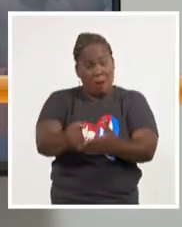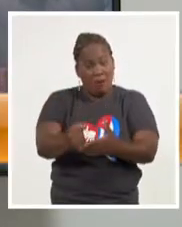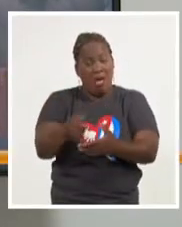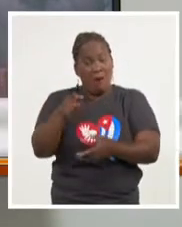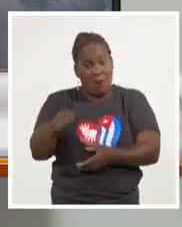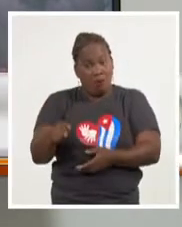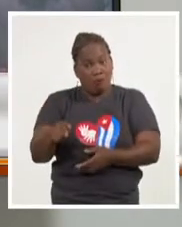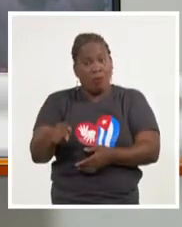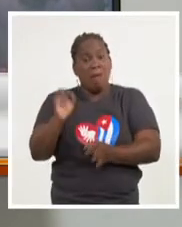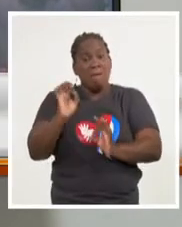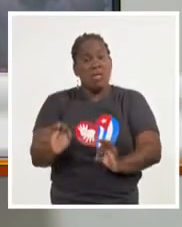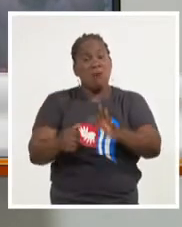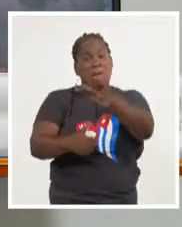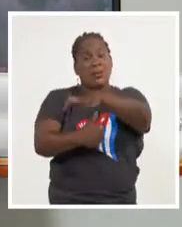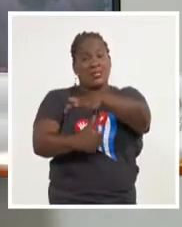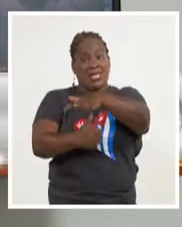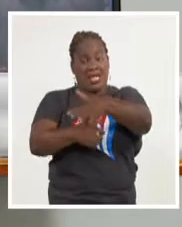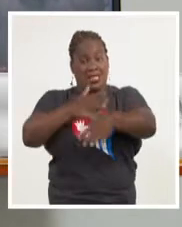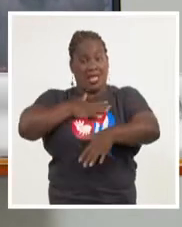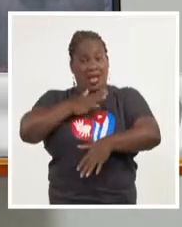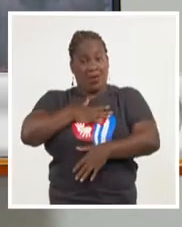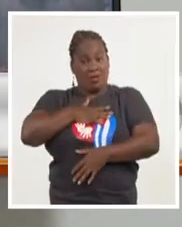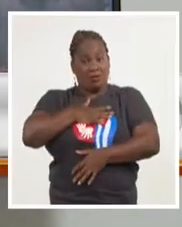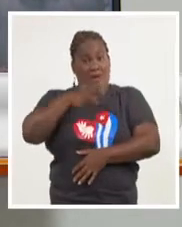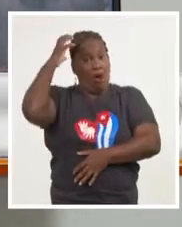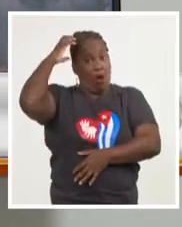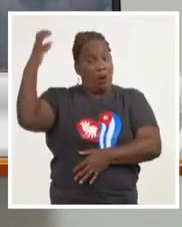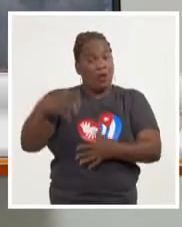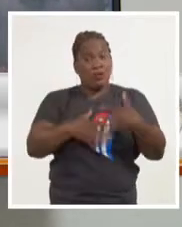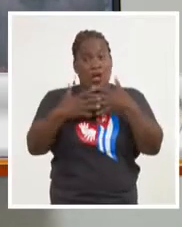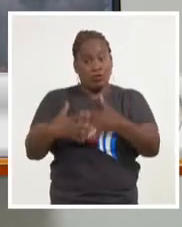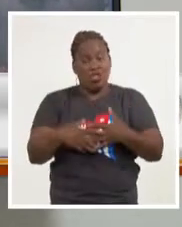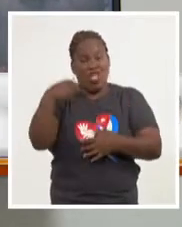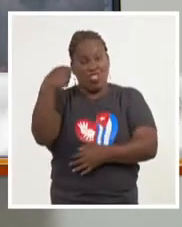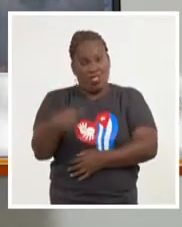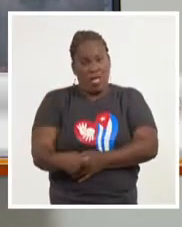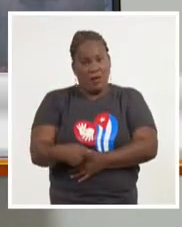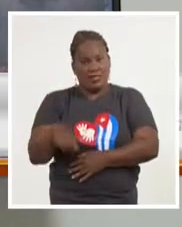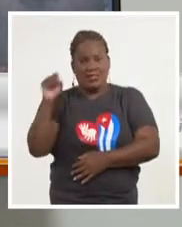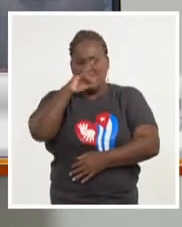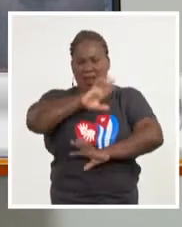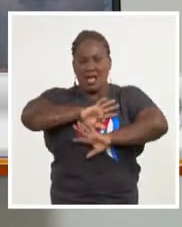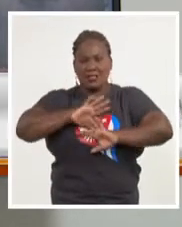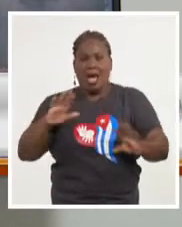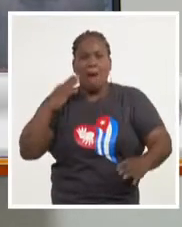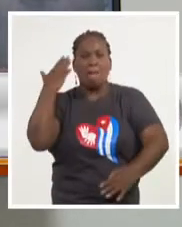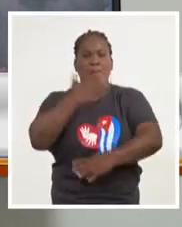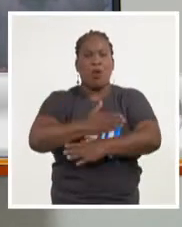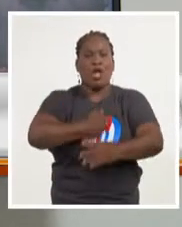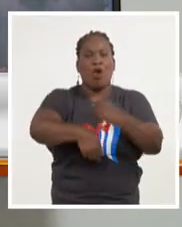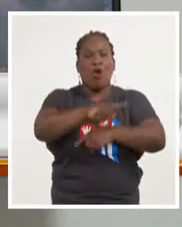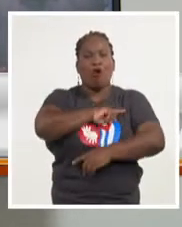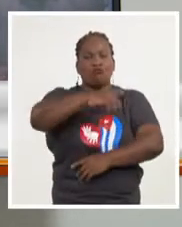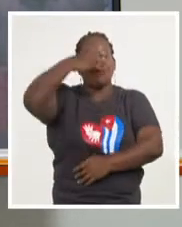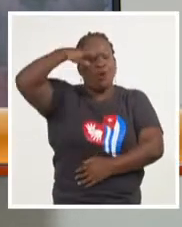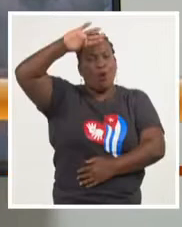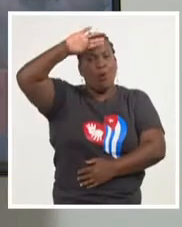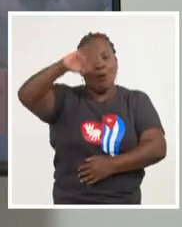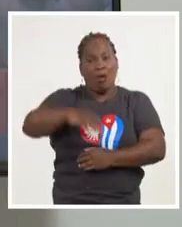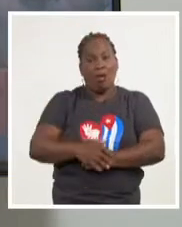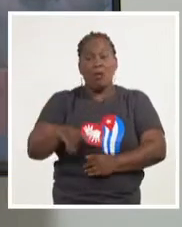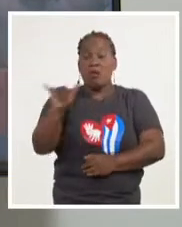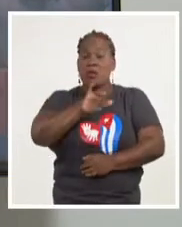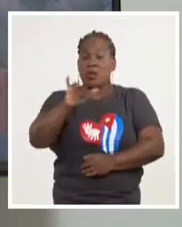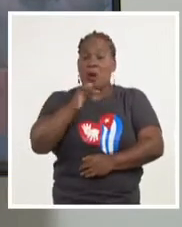al gobierno de los Estados Unidos para poner fin al bloqueo a Cuba, así como la